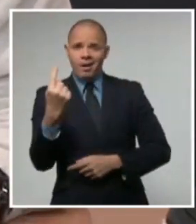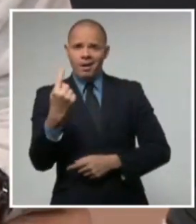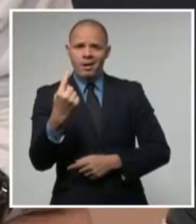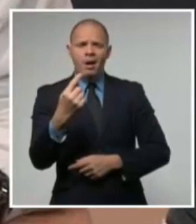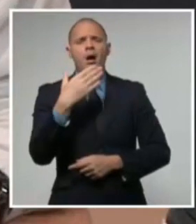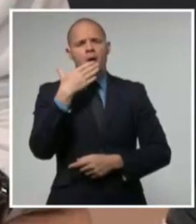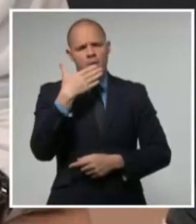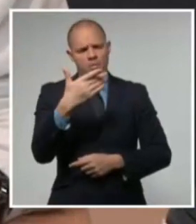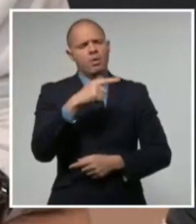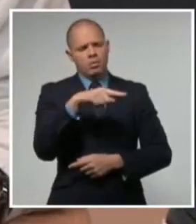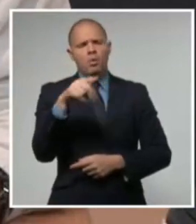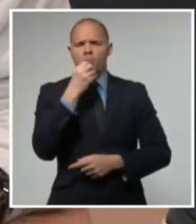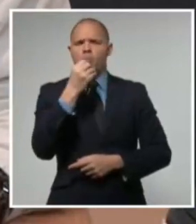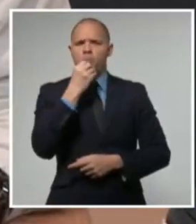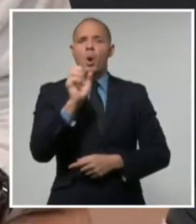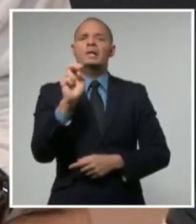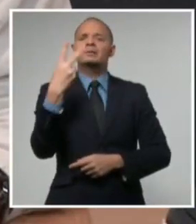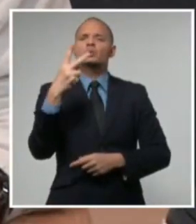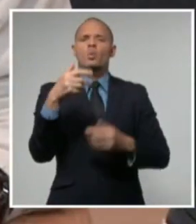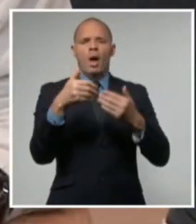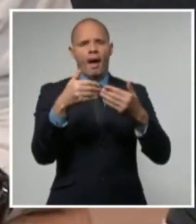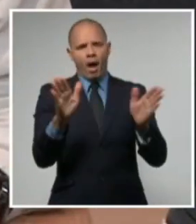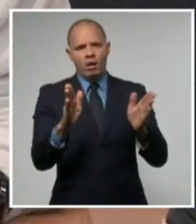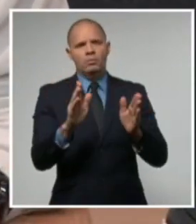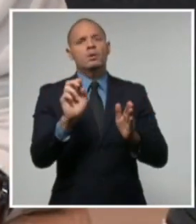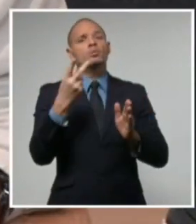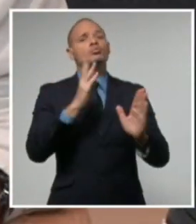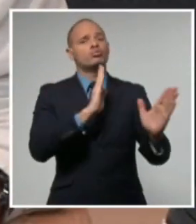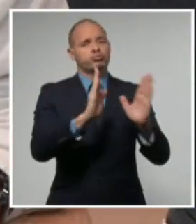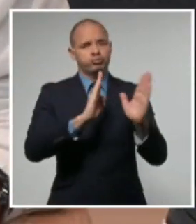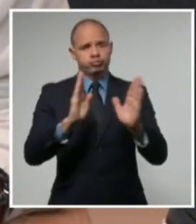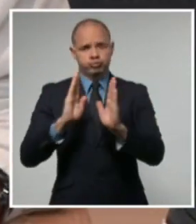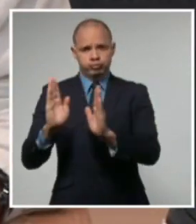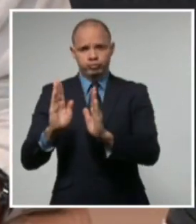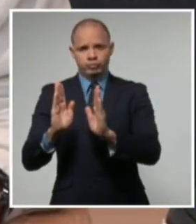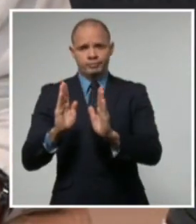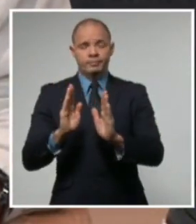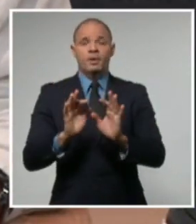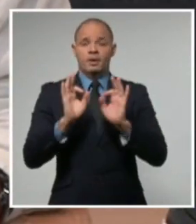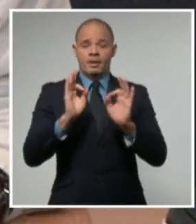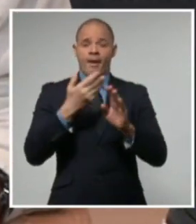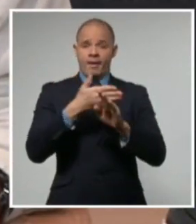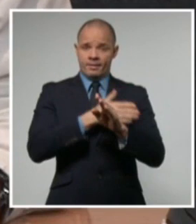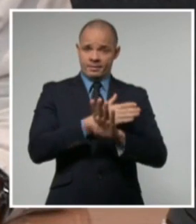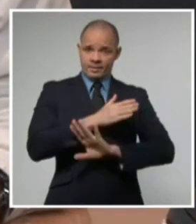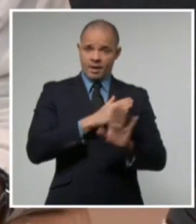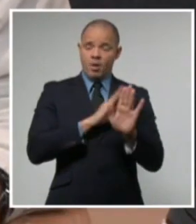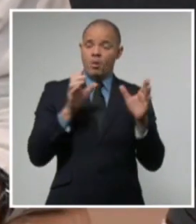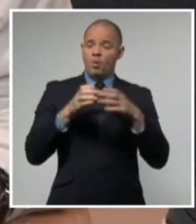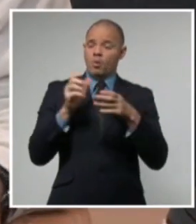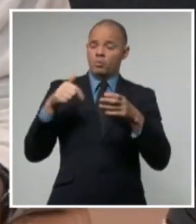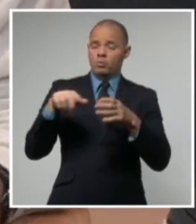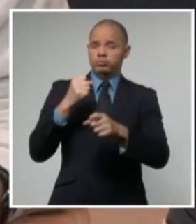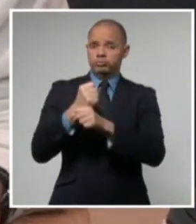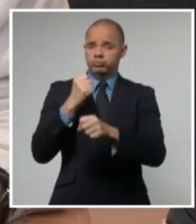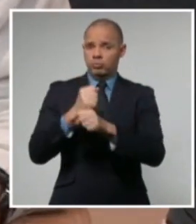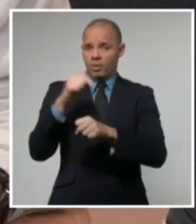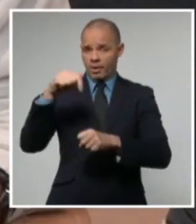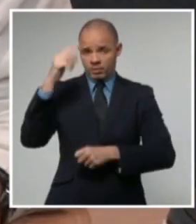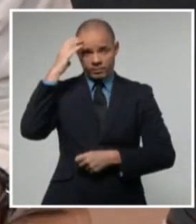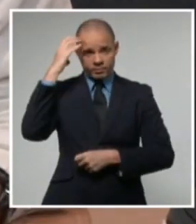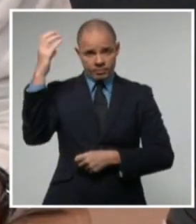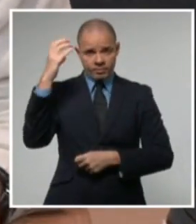pasar a etapas superiores. Por lo anterior, el Grupo Temporal de Trabajo del Gobierno